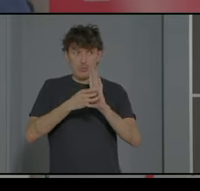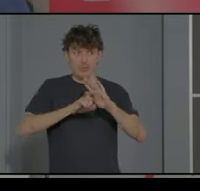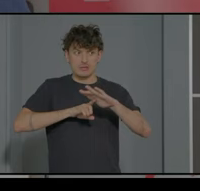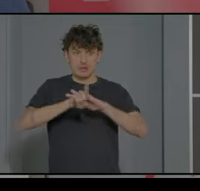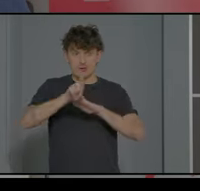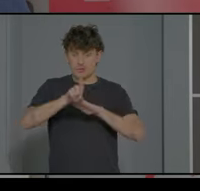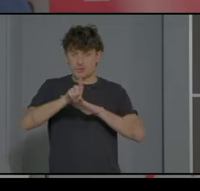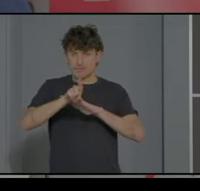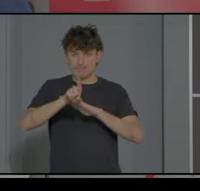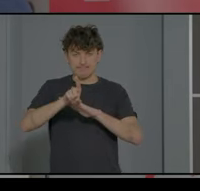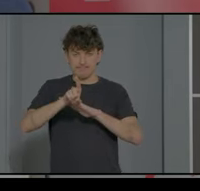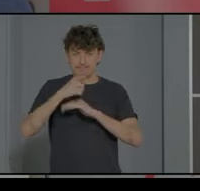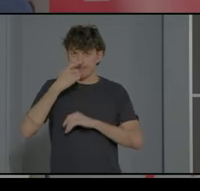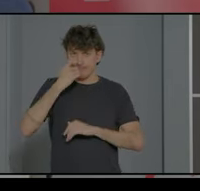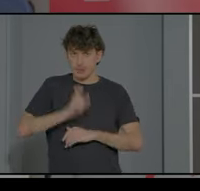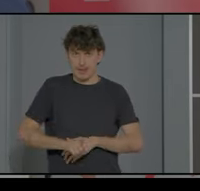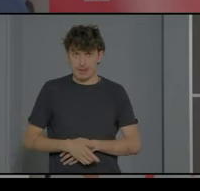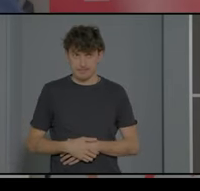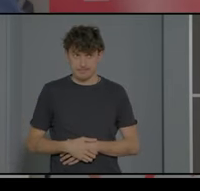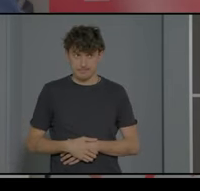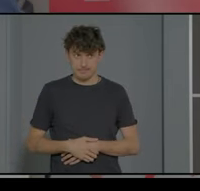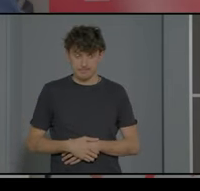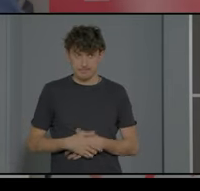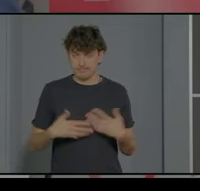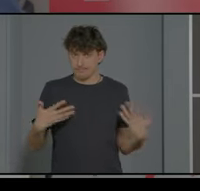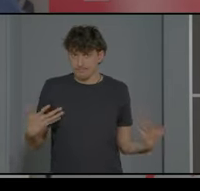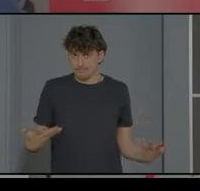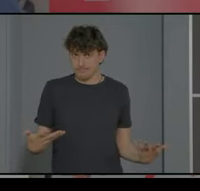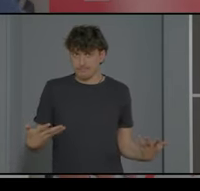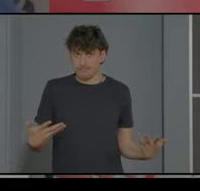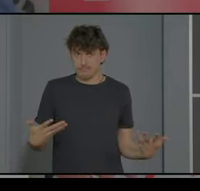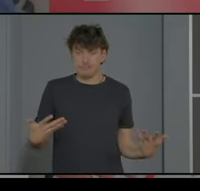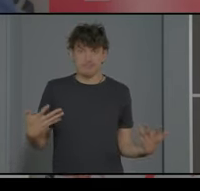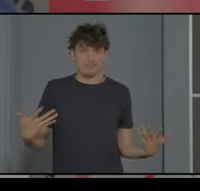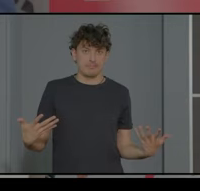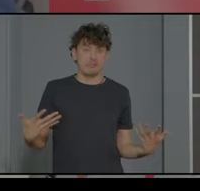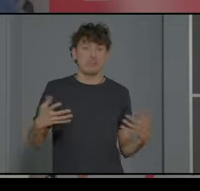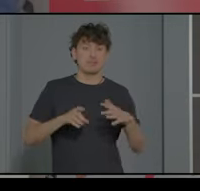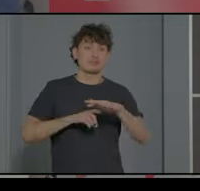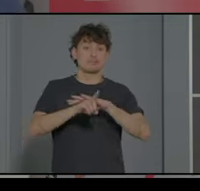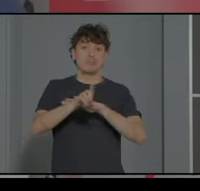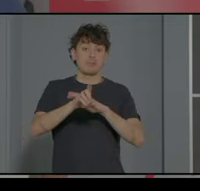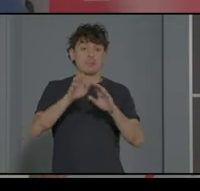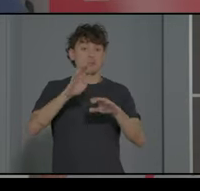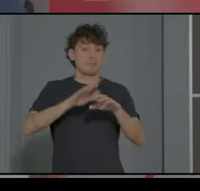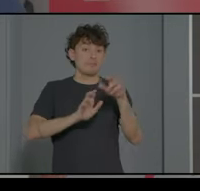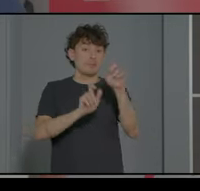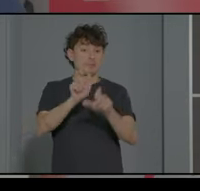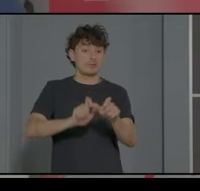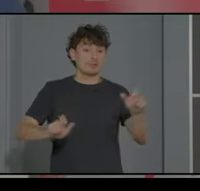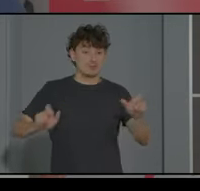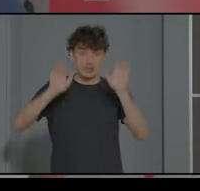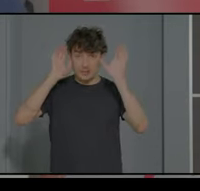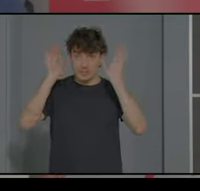ya no es tan válido. Aquí entra la paradoja del desarrollo en dietes de Sierra de las personas con TEA y